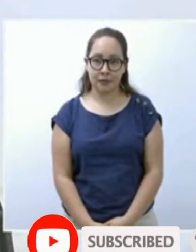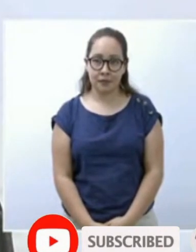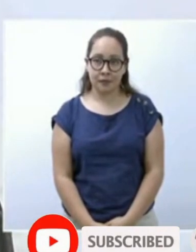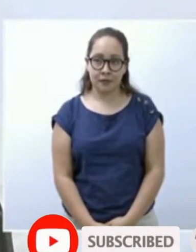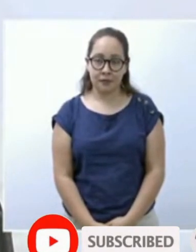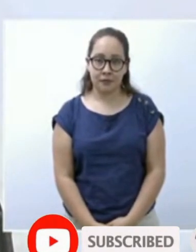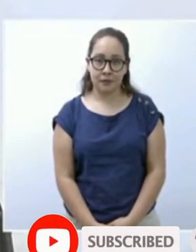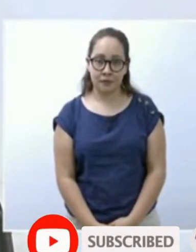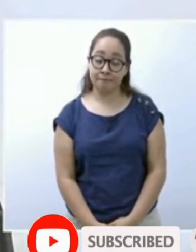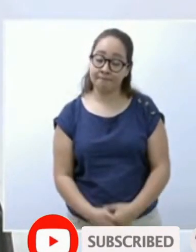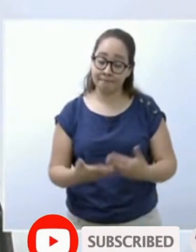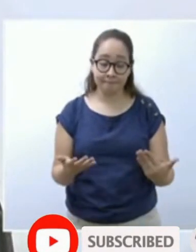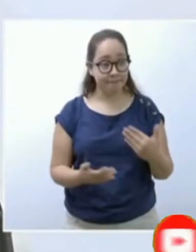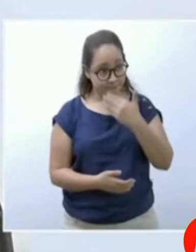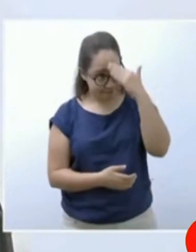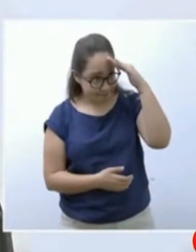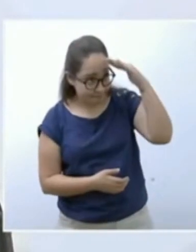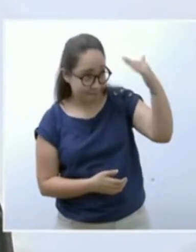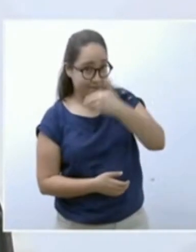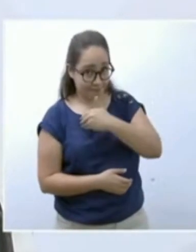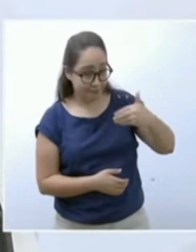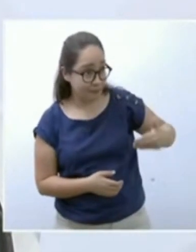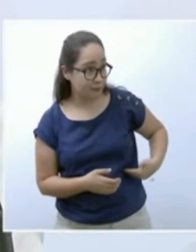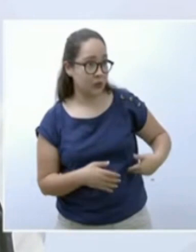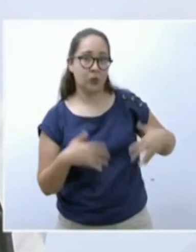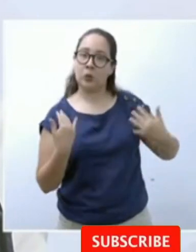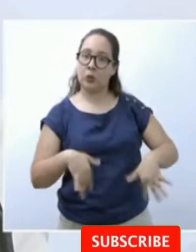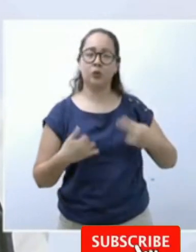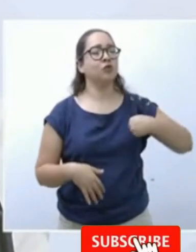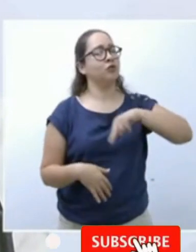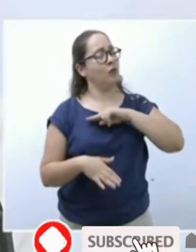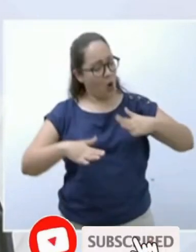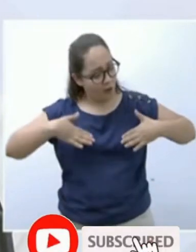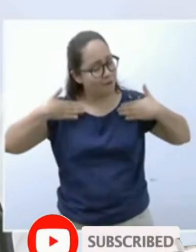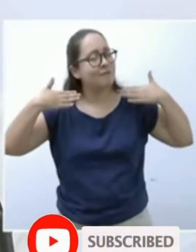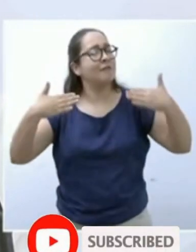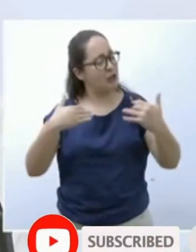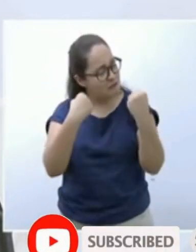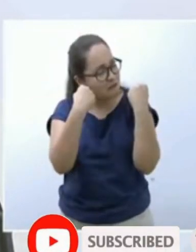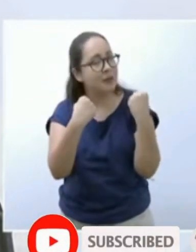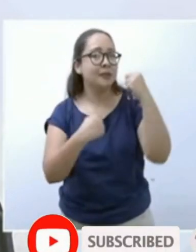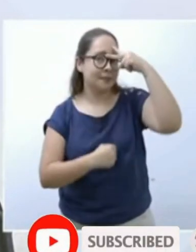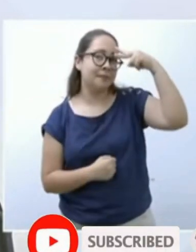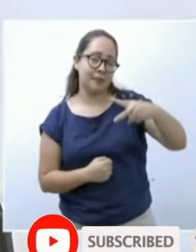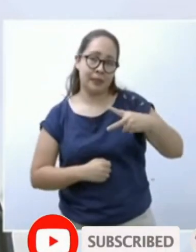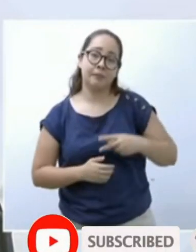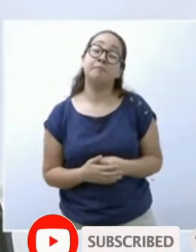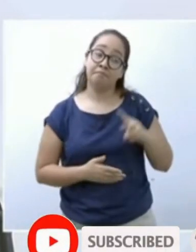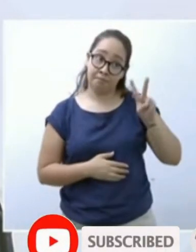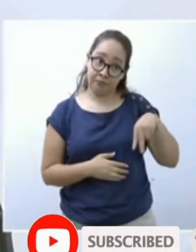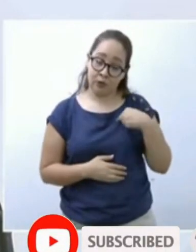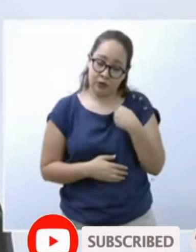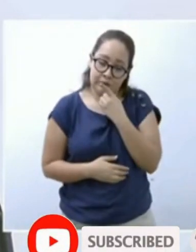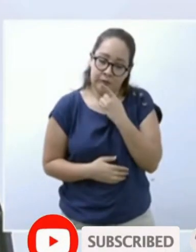Así que, señor presidente, tenemos una enorme confianza en México y puedo asegurar